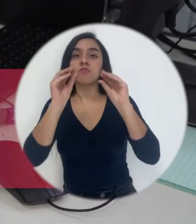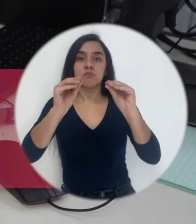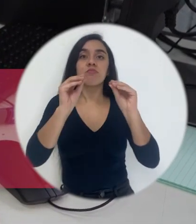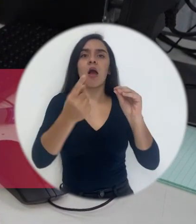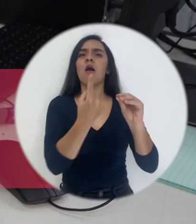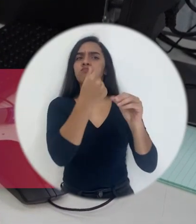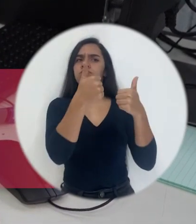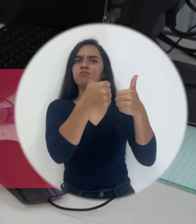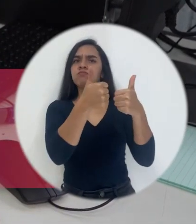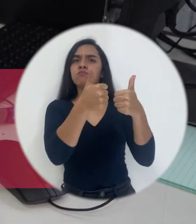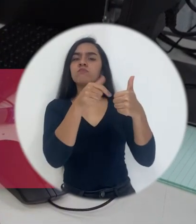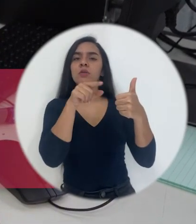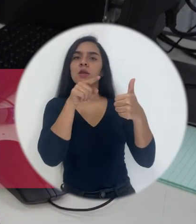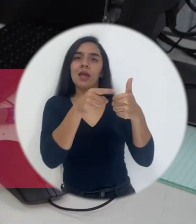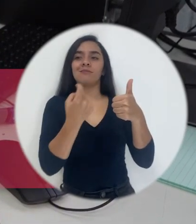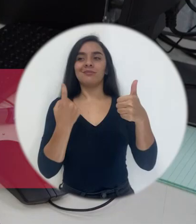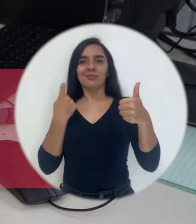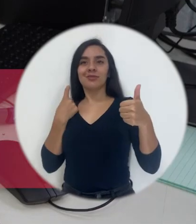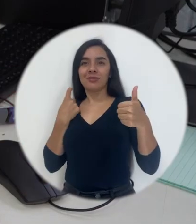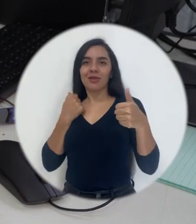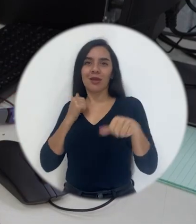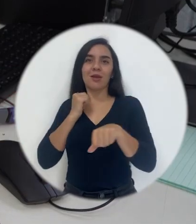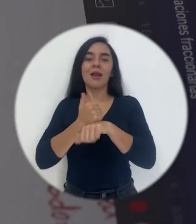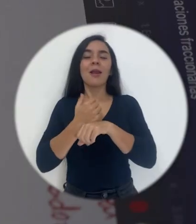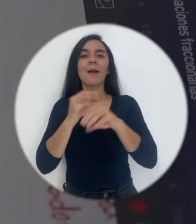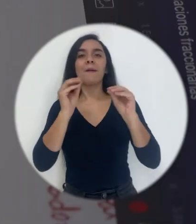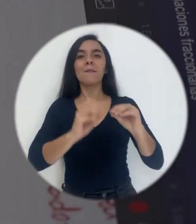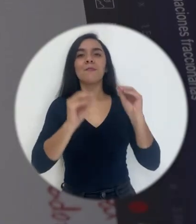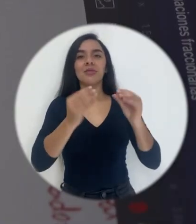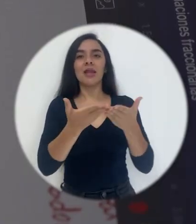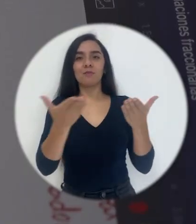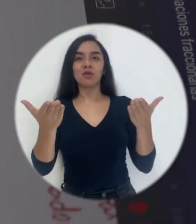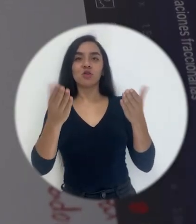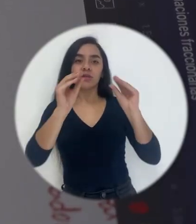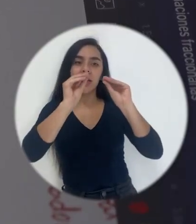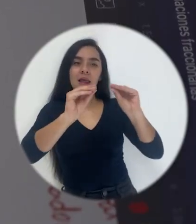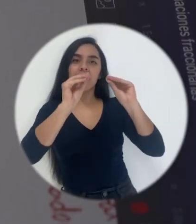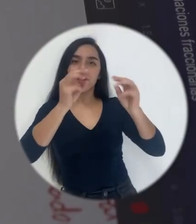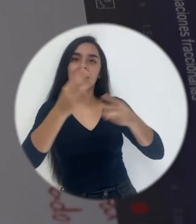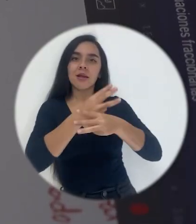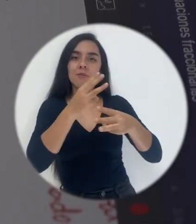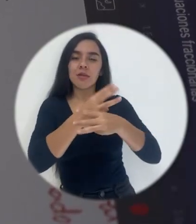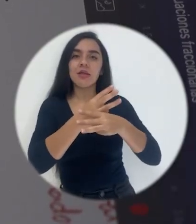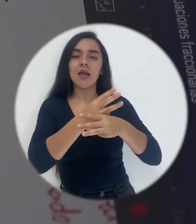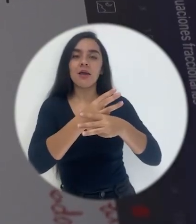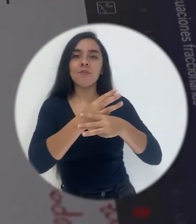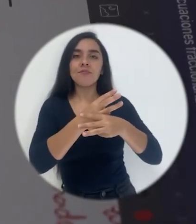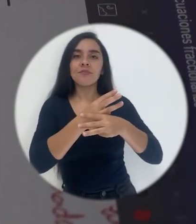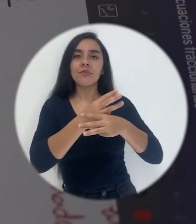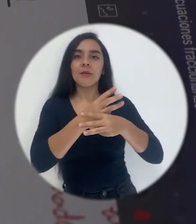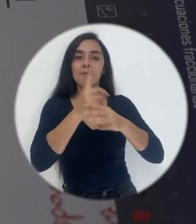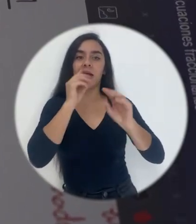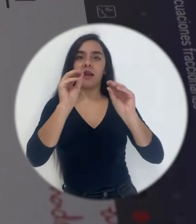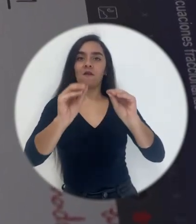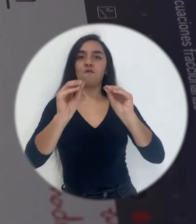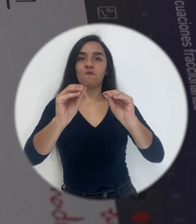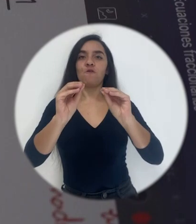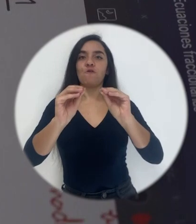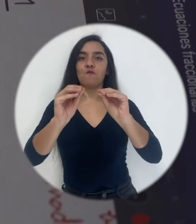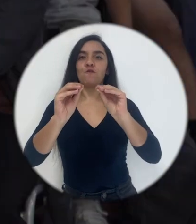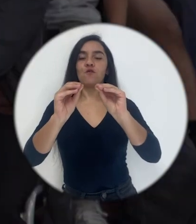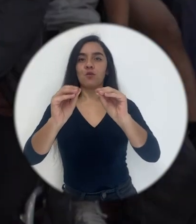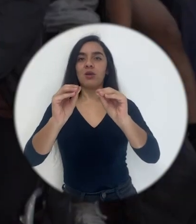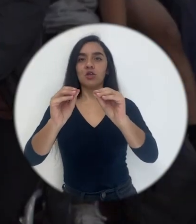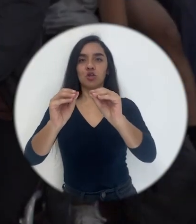didáctica, que es un movimiento reciente, la incorporación de elementos de la didáctica de la matemática en la formación